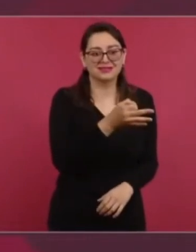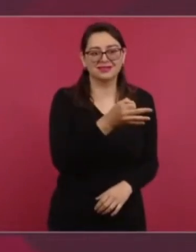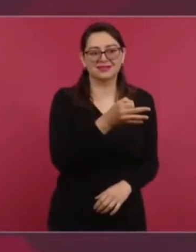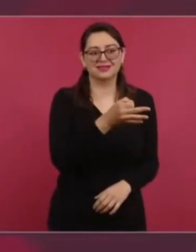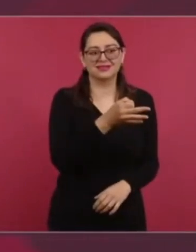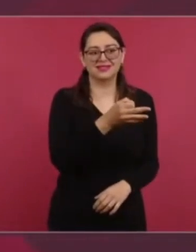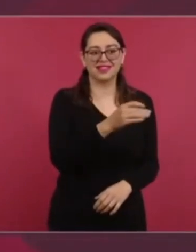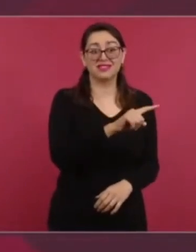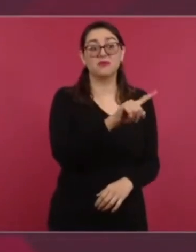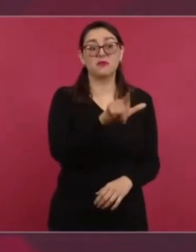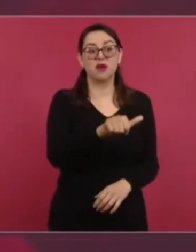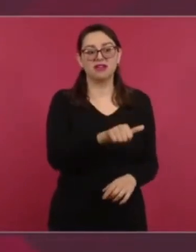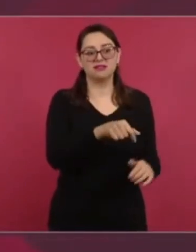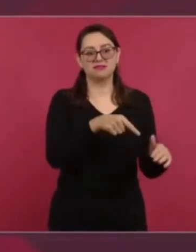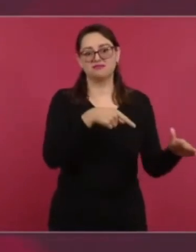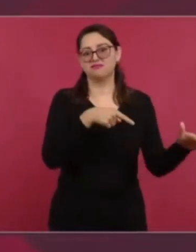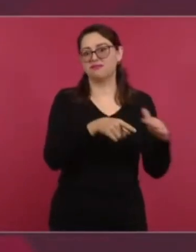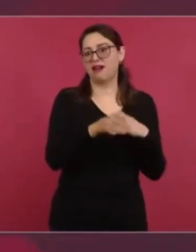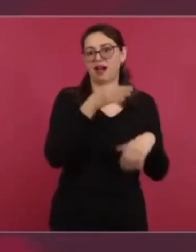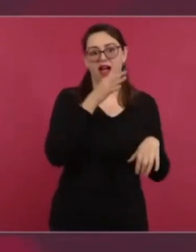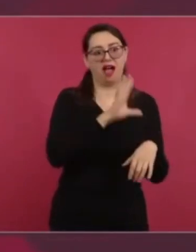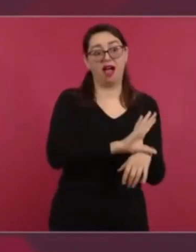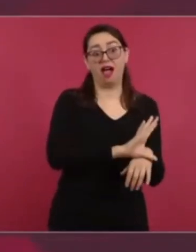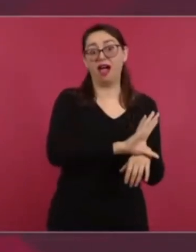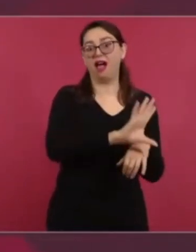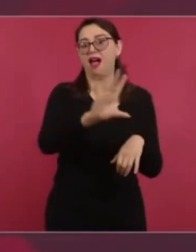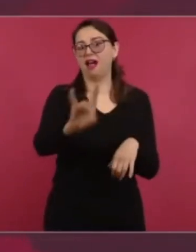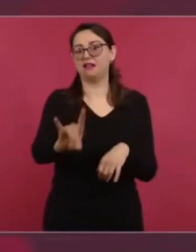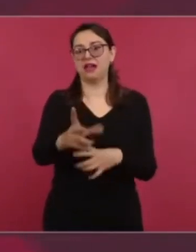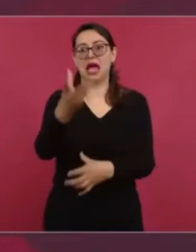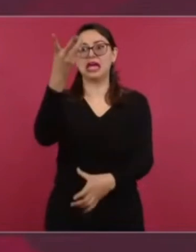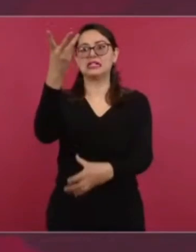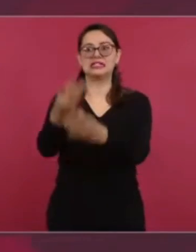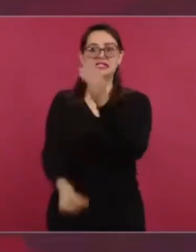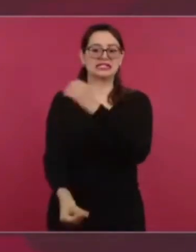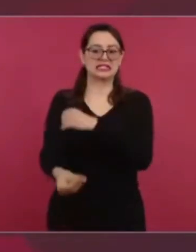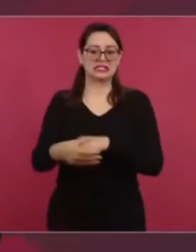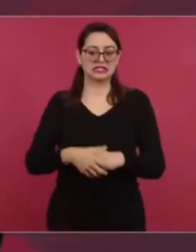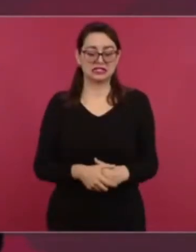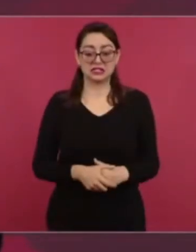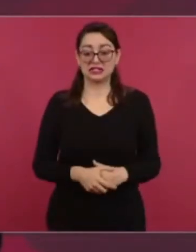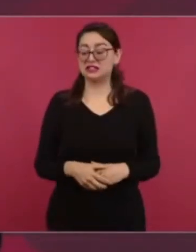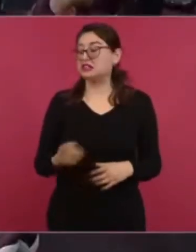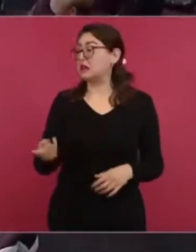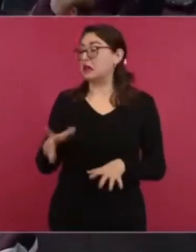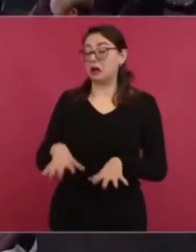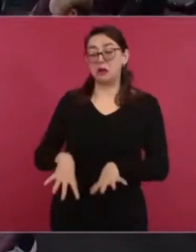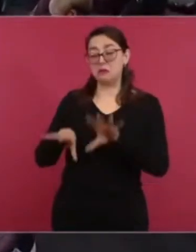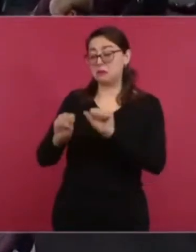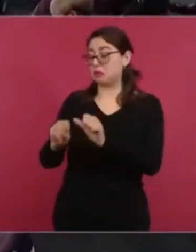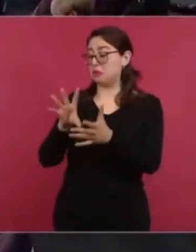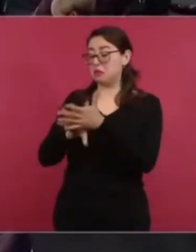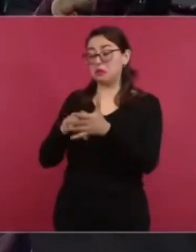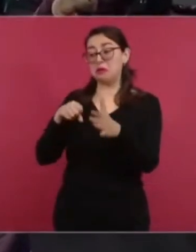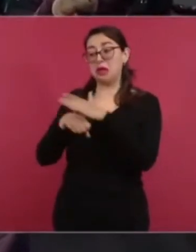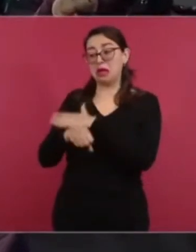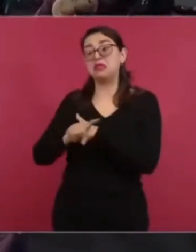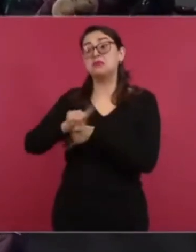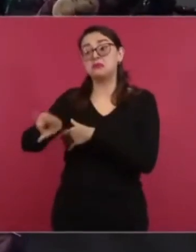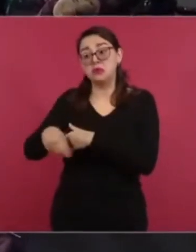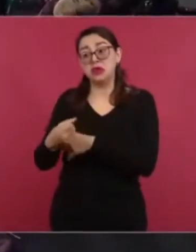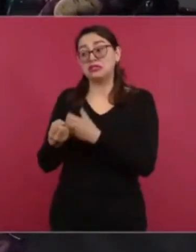preparar todo, porque se va a caer, ¿cómo que se va a caer?